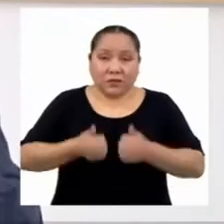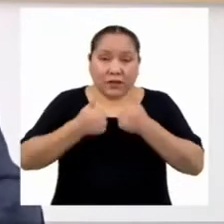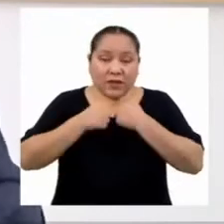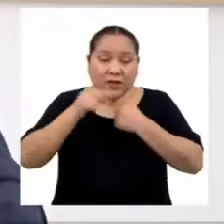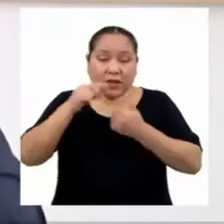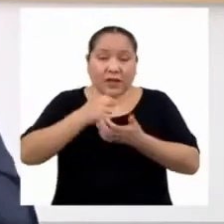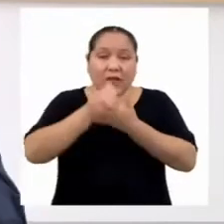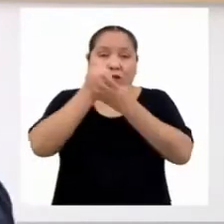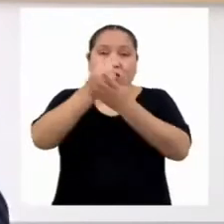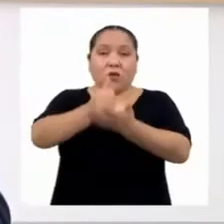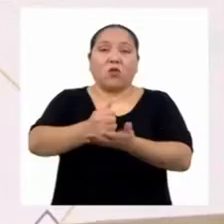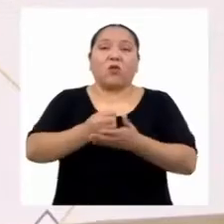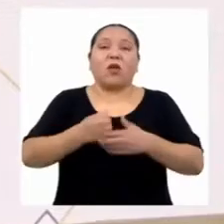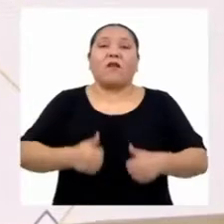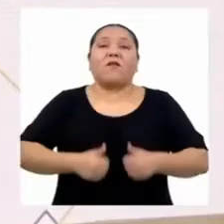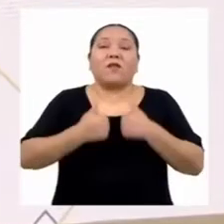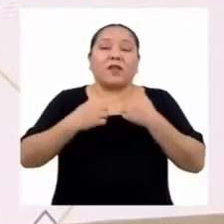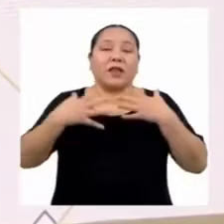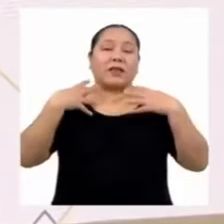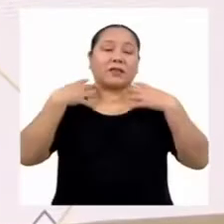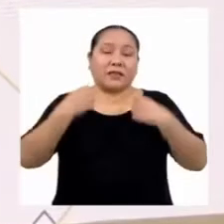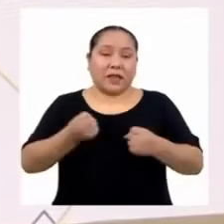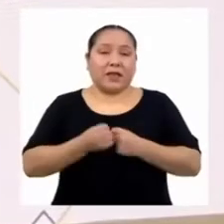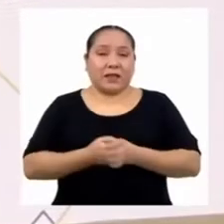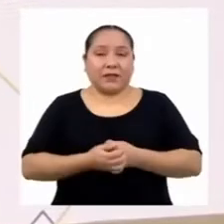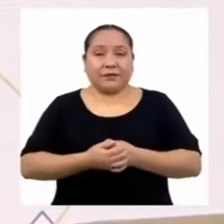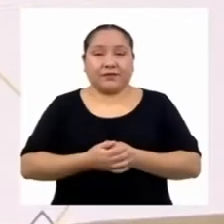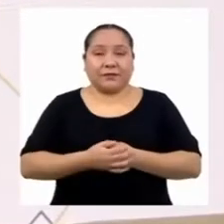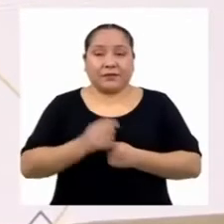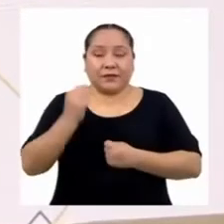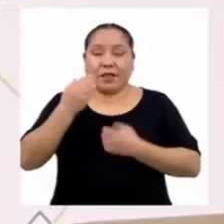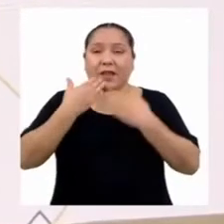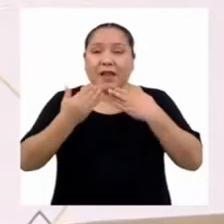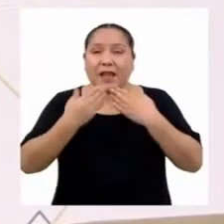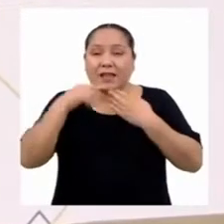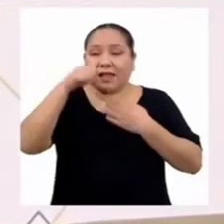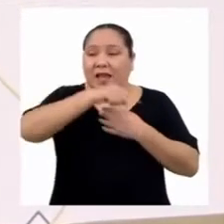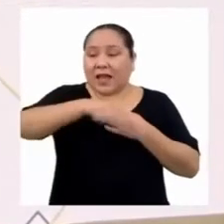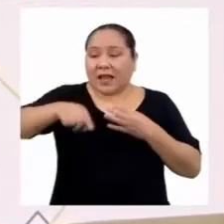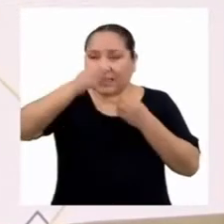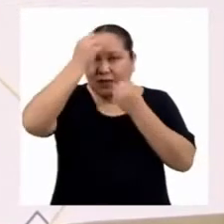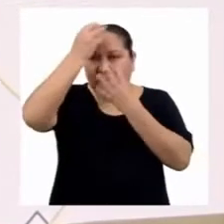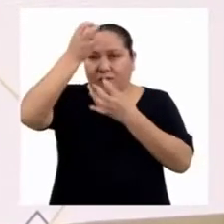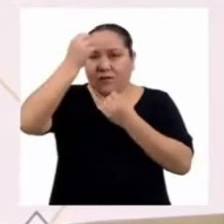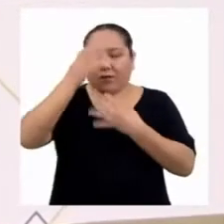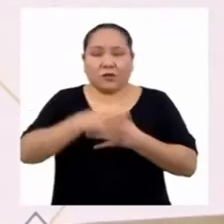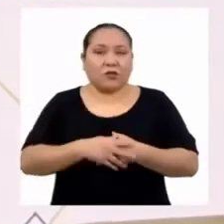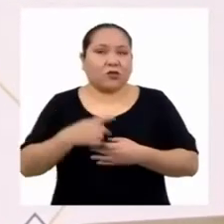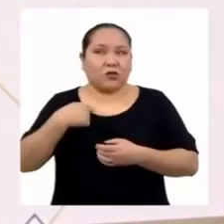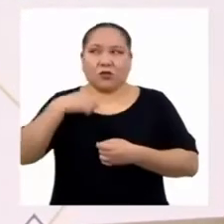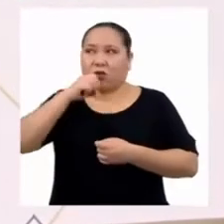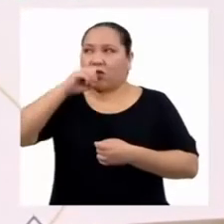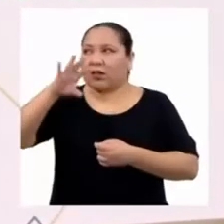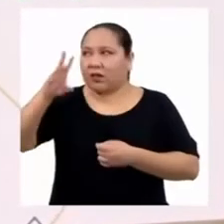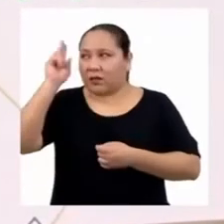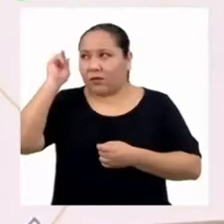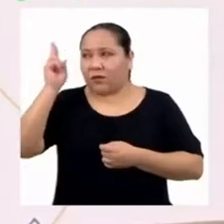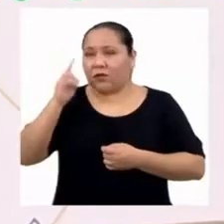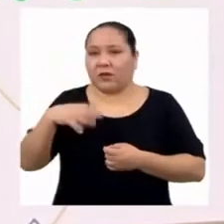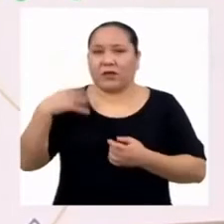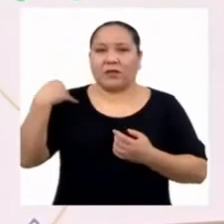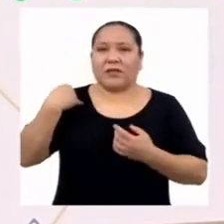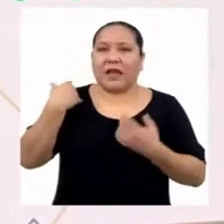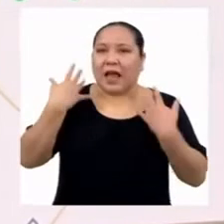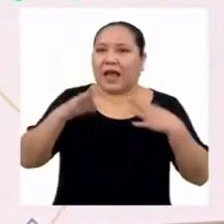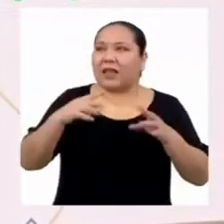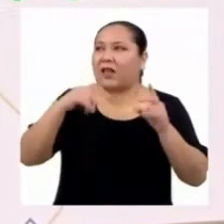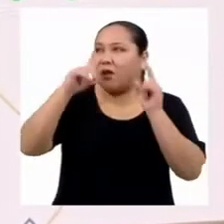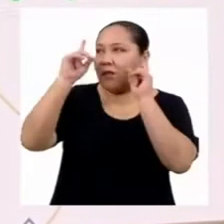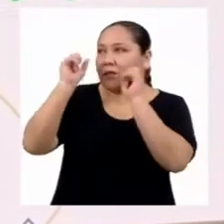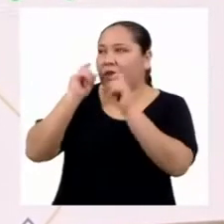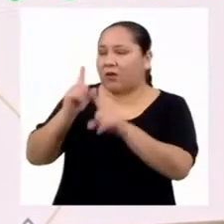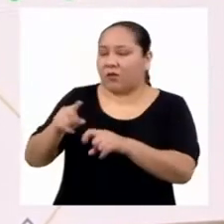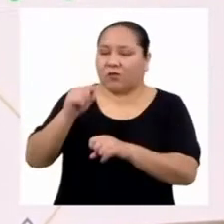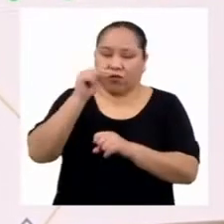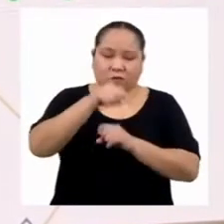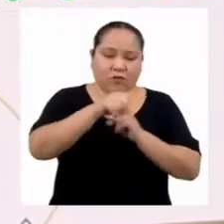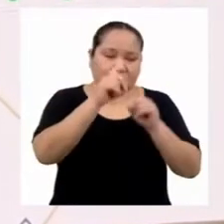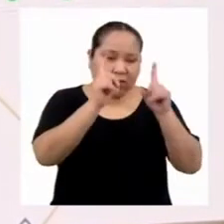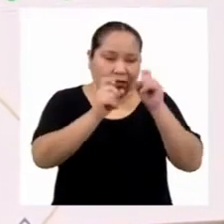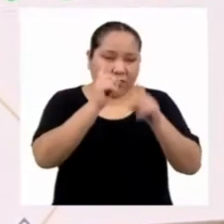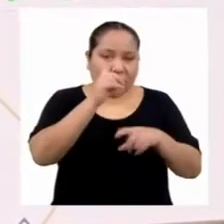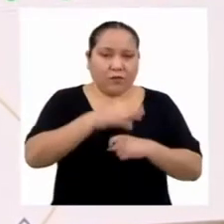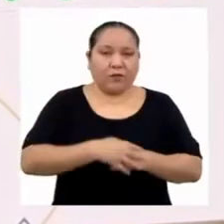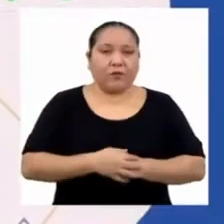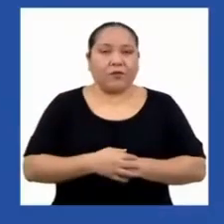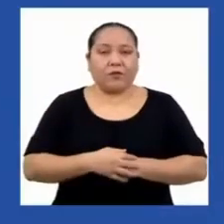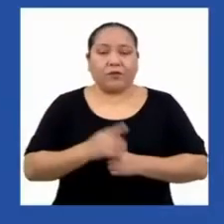vida más saludable. Y gracias a toda esta valiosa información, debo decirle, profesor, que ya tengo la primera pregunta de nuestra encuesta.